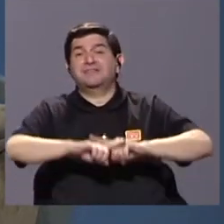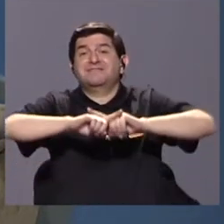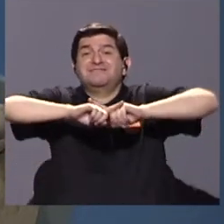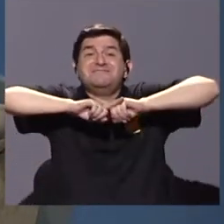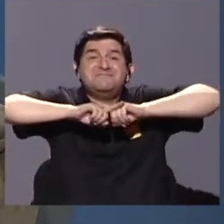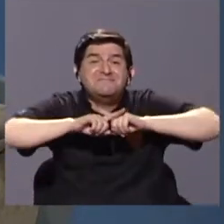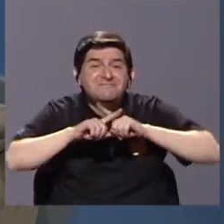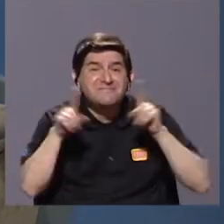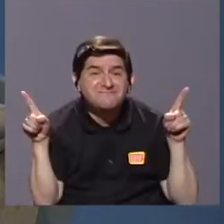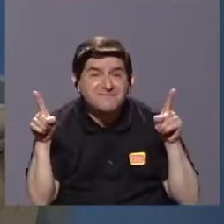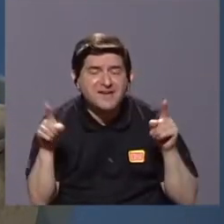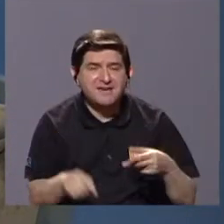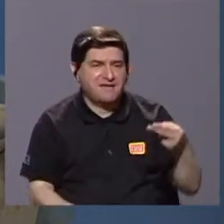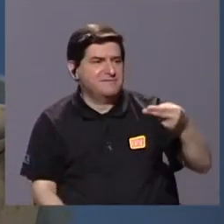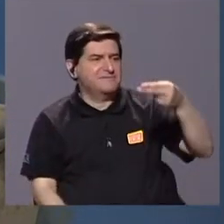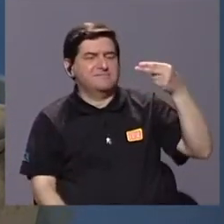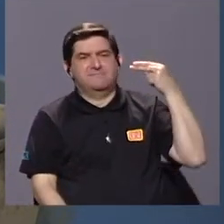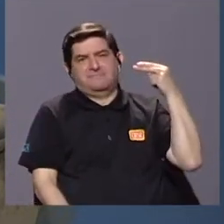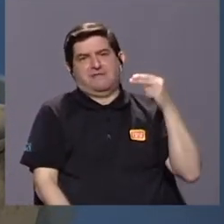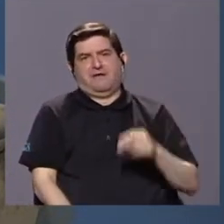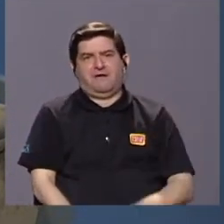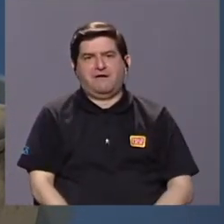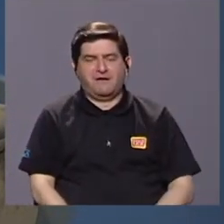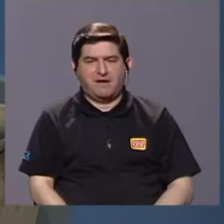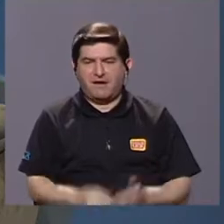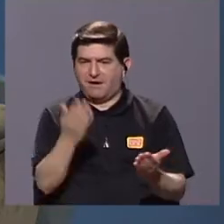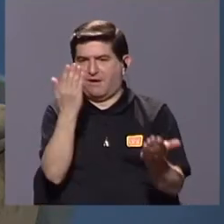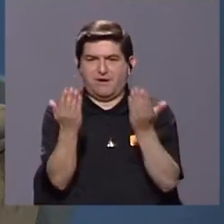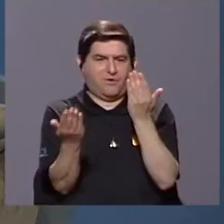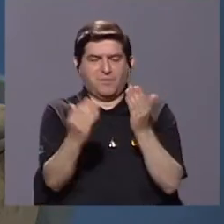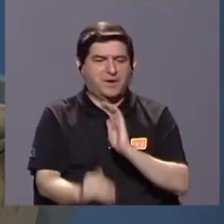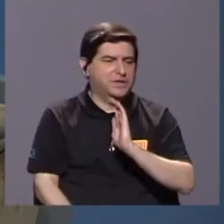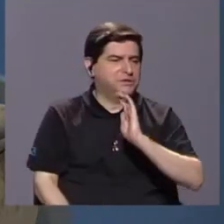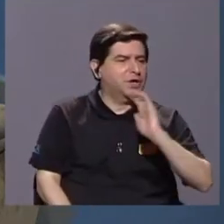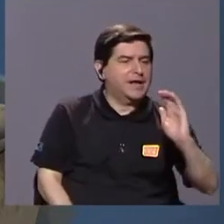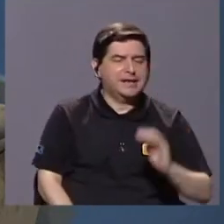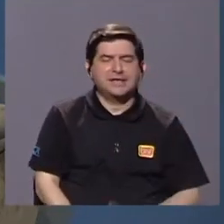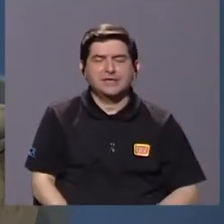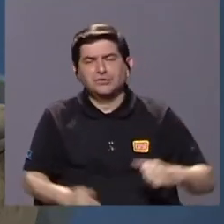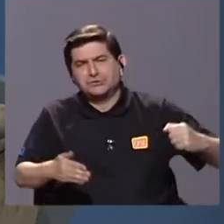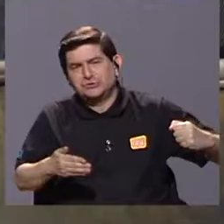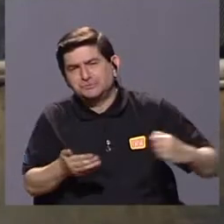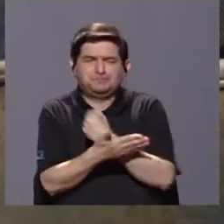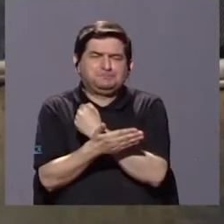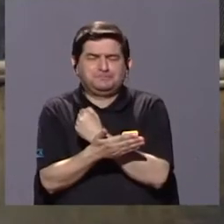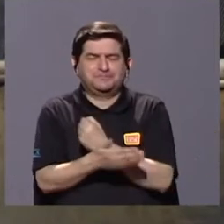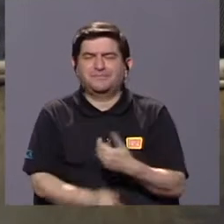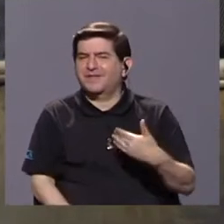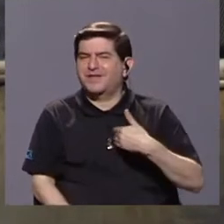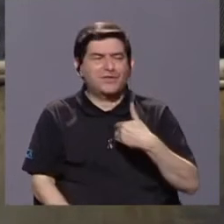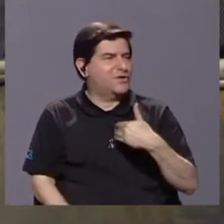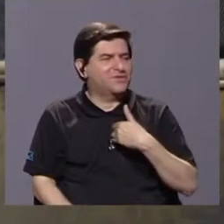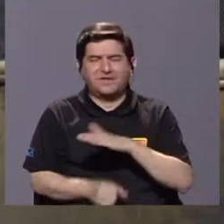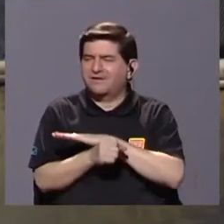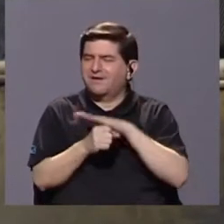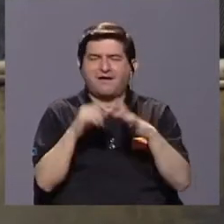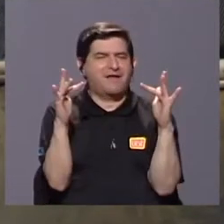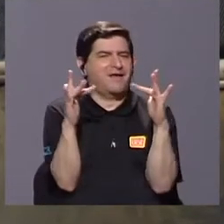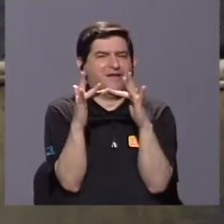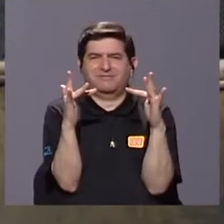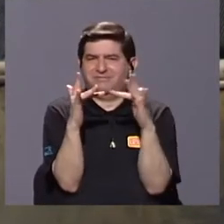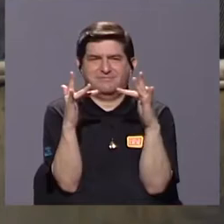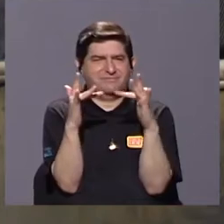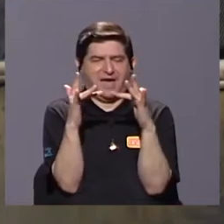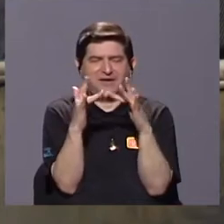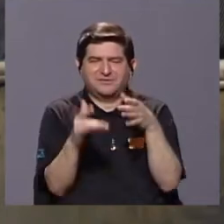absolutamente otra historia muy diferente a los niños, que desgraciadamente no han tenido suficiente contacto con